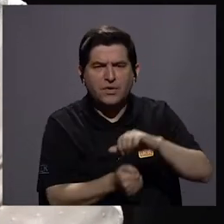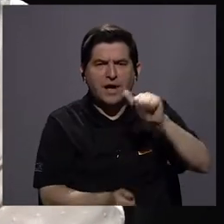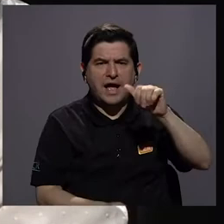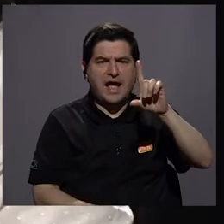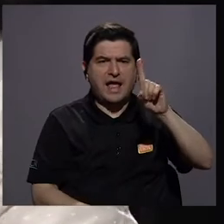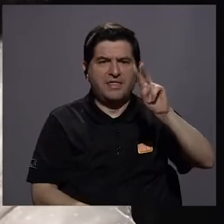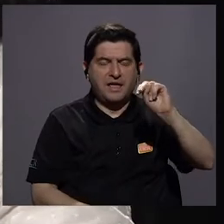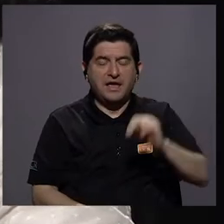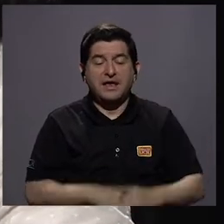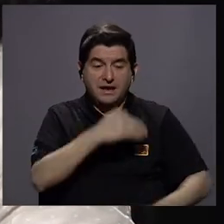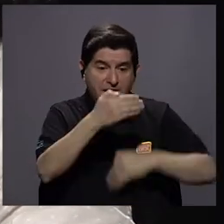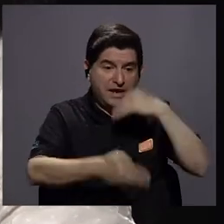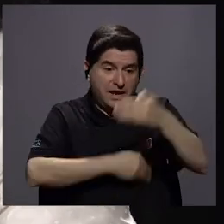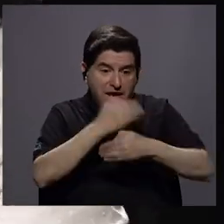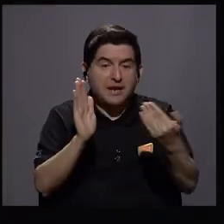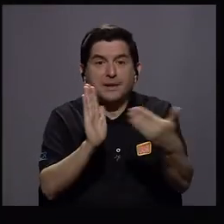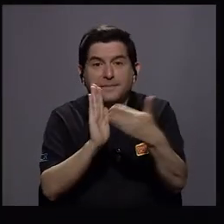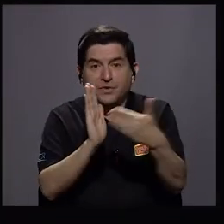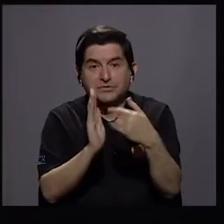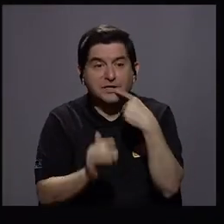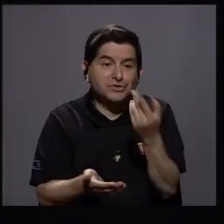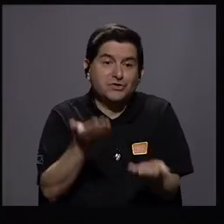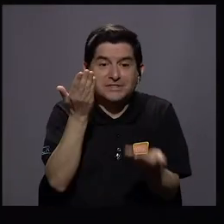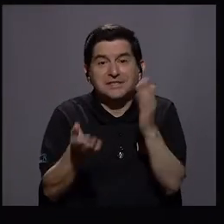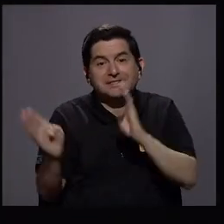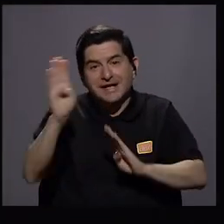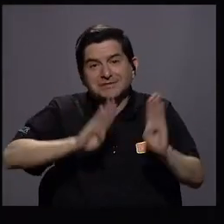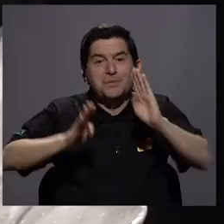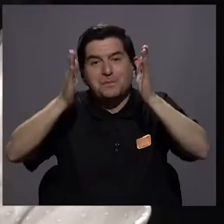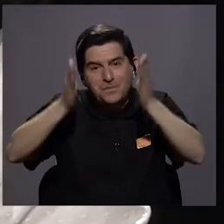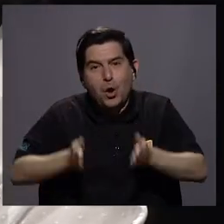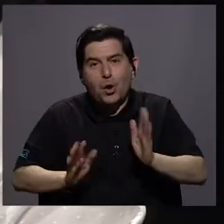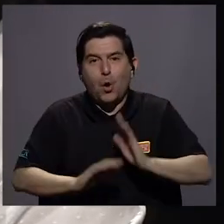haya sufrido en el camino. Alguien lo diría, si algún biólogo.